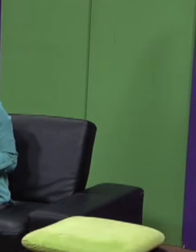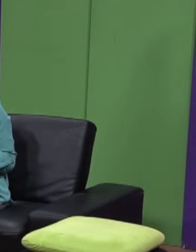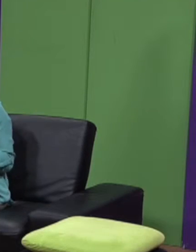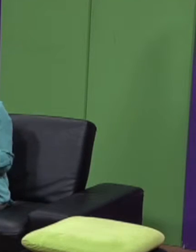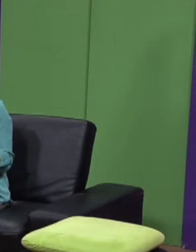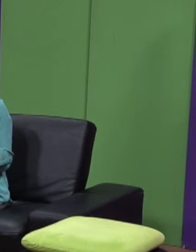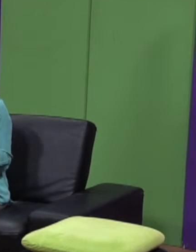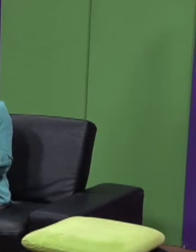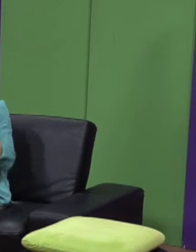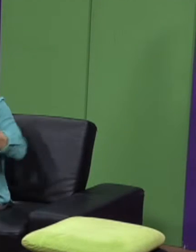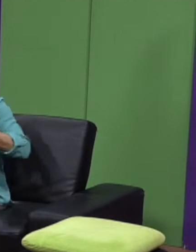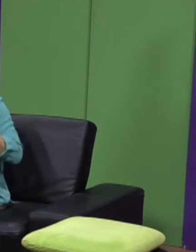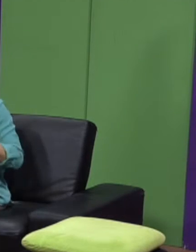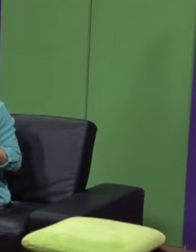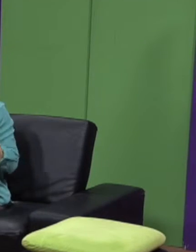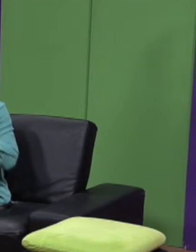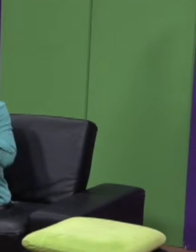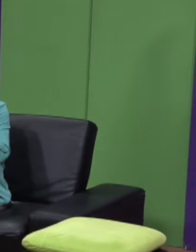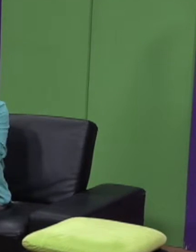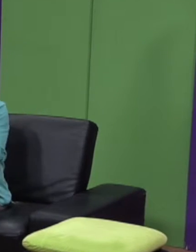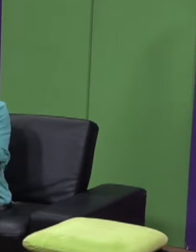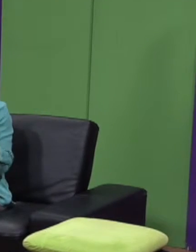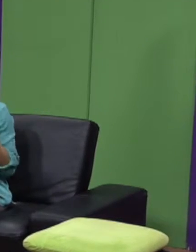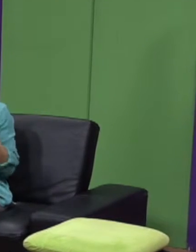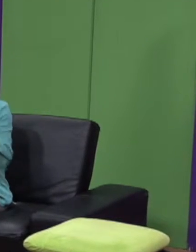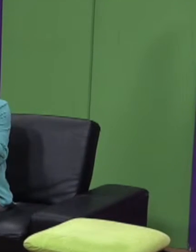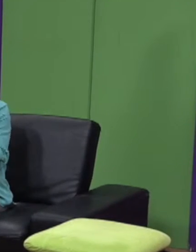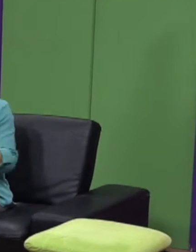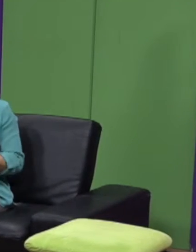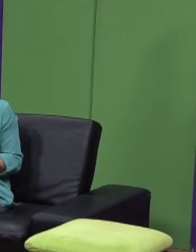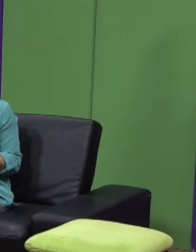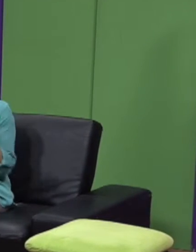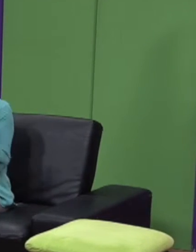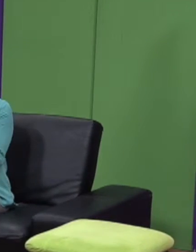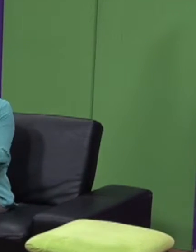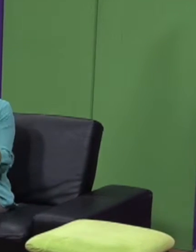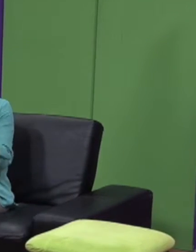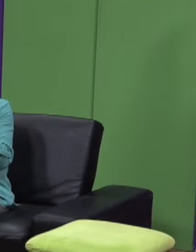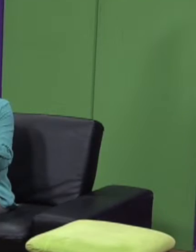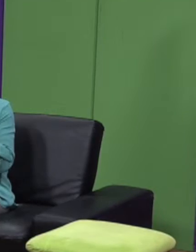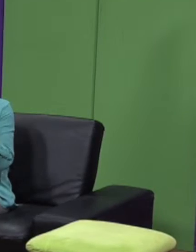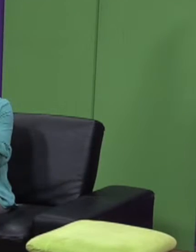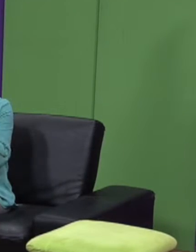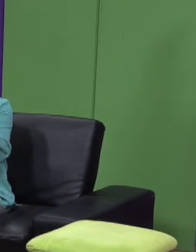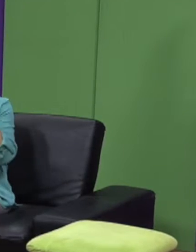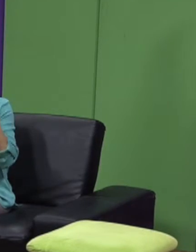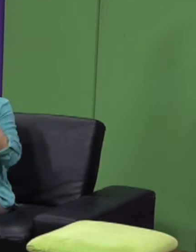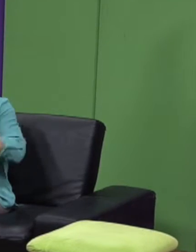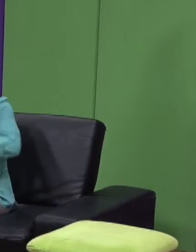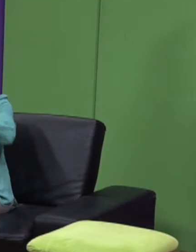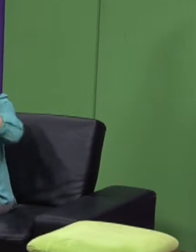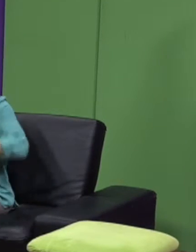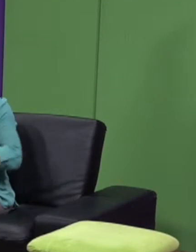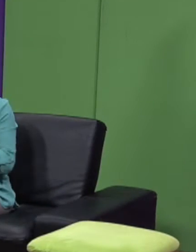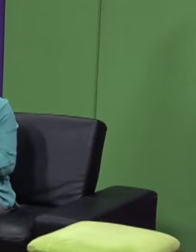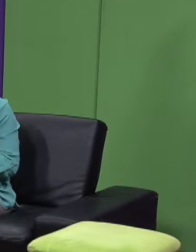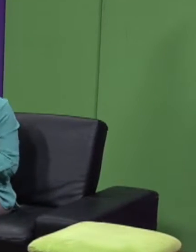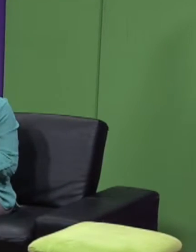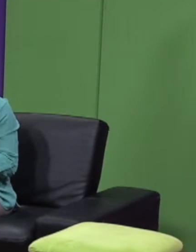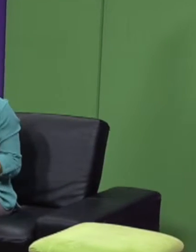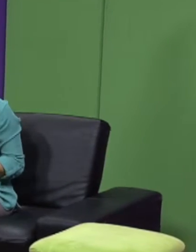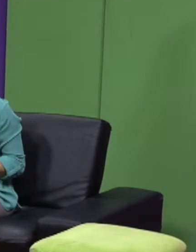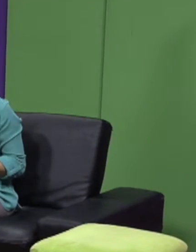Y si usted acaba de llegar, le cuento que estamos presentando un especial desde Canadá con la participación de atletas paralímpicos